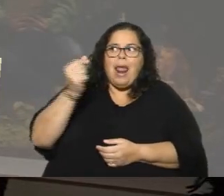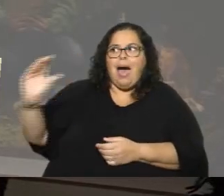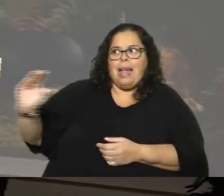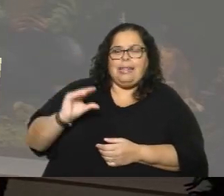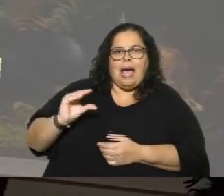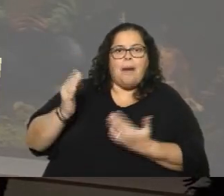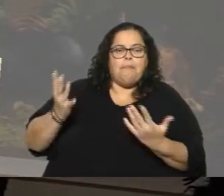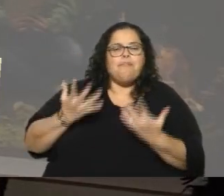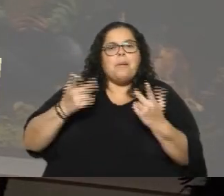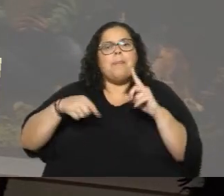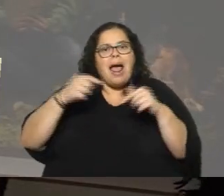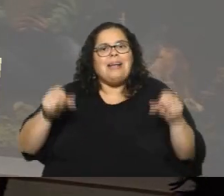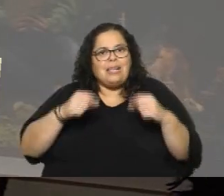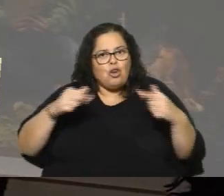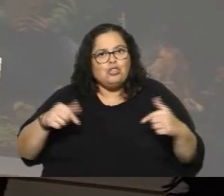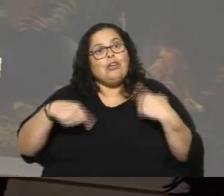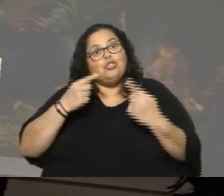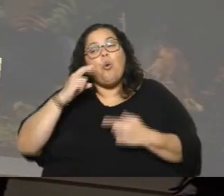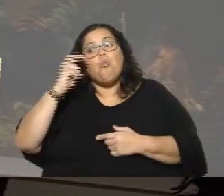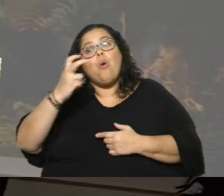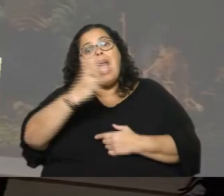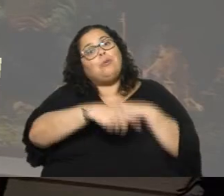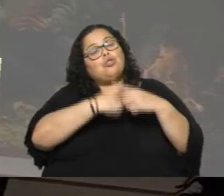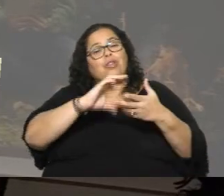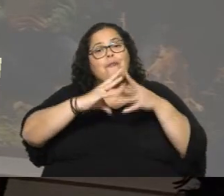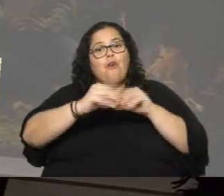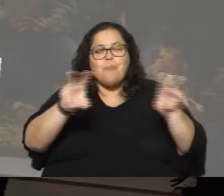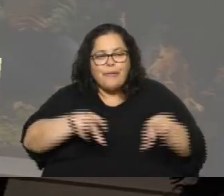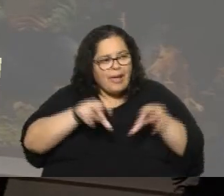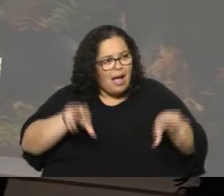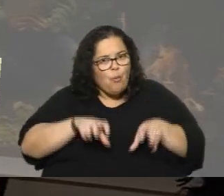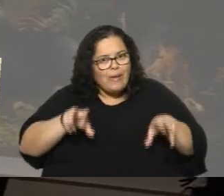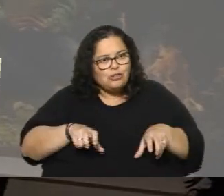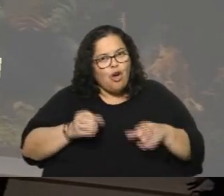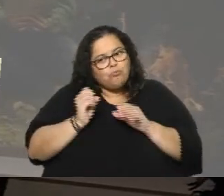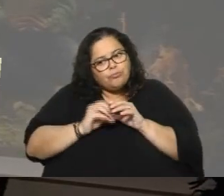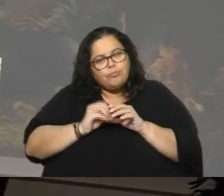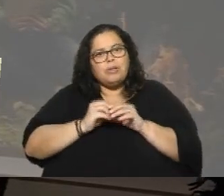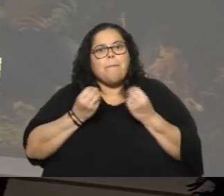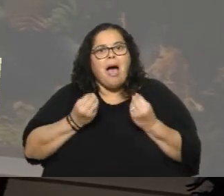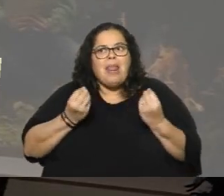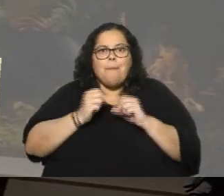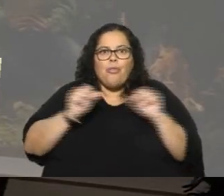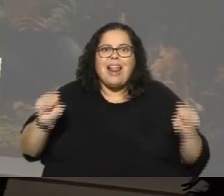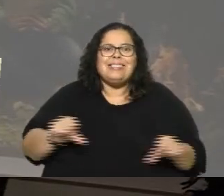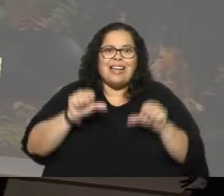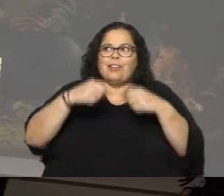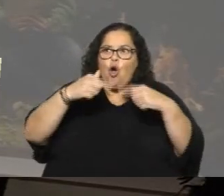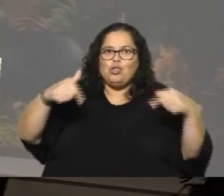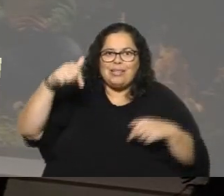distintas acciones que no están contempladas y no son posibles de ser contempladas en el presupuesto institucional. Y eso tiene